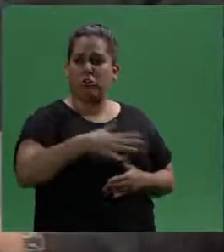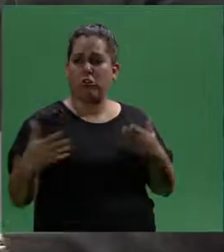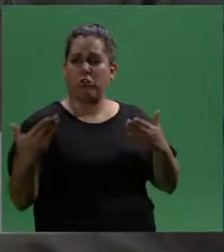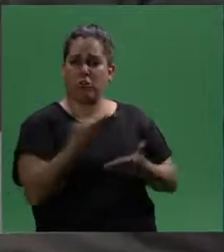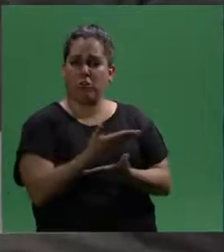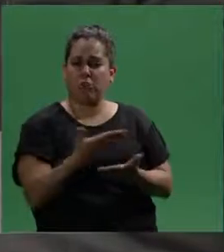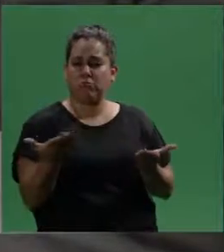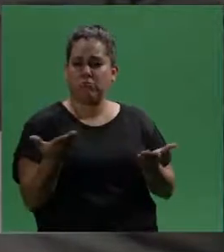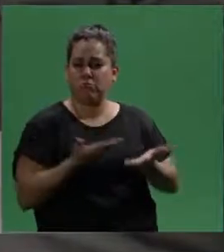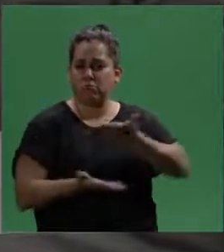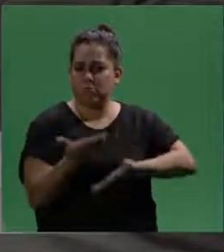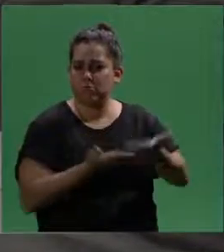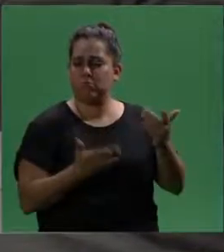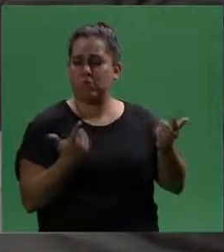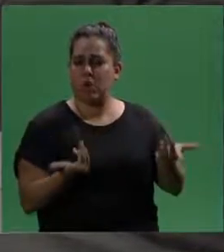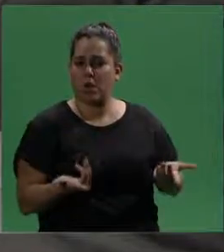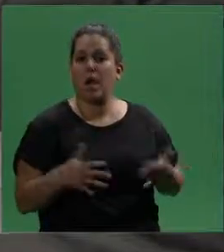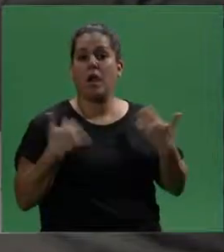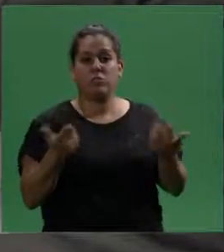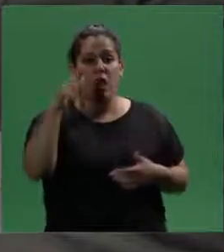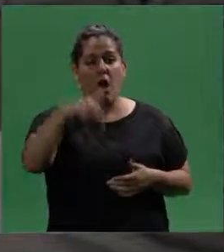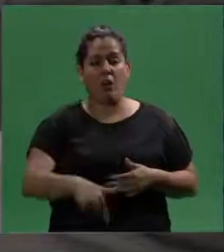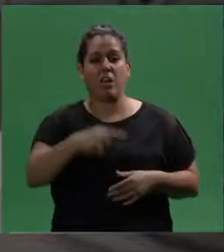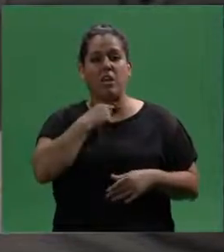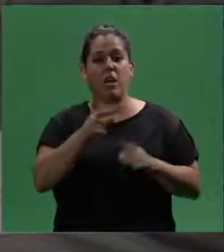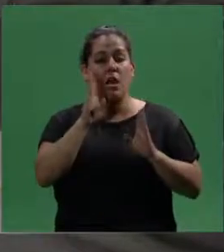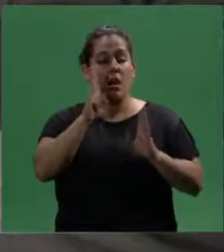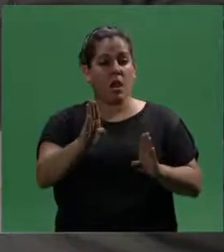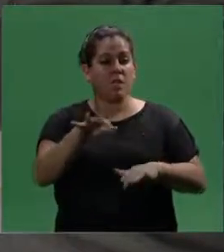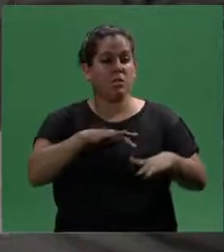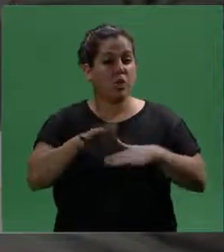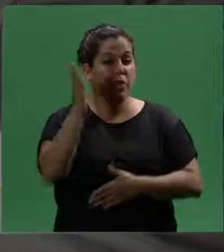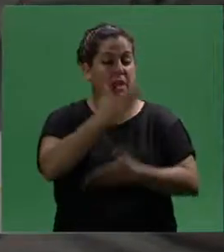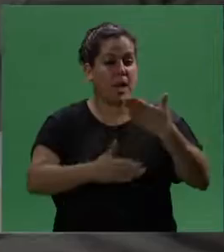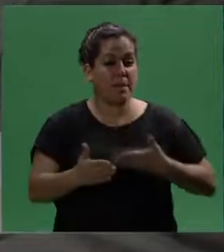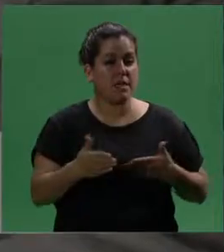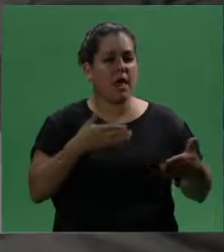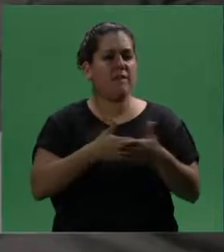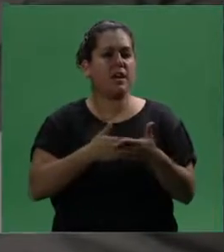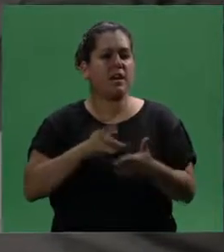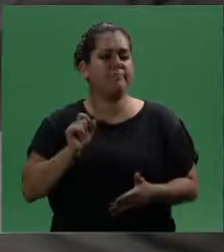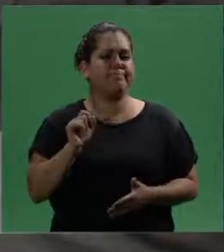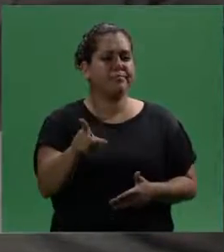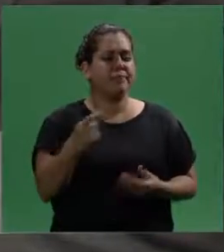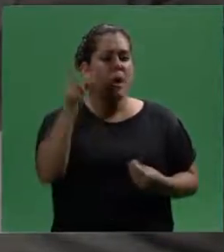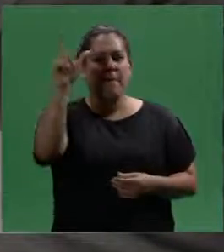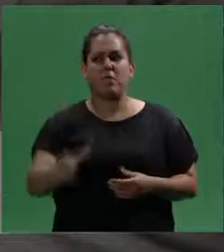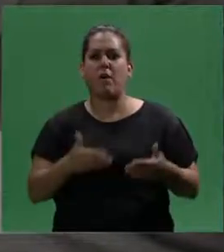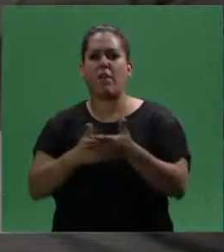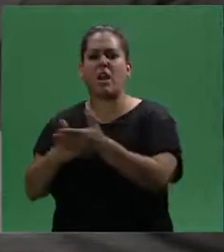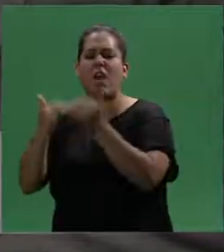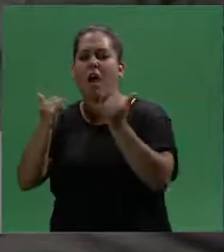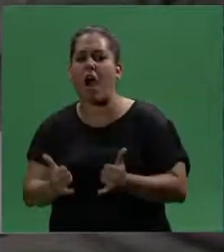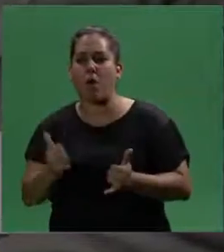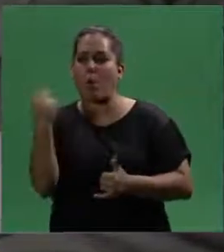entorno. Exacto. lo que se hace es poner el eje en la situación de discapacidad y cuáles son las barreras que esa persona